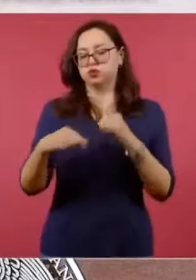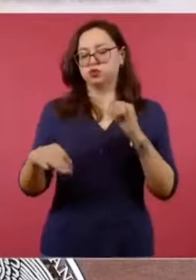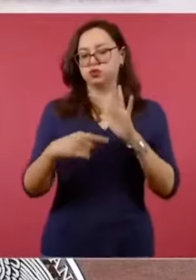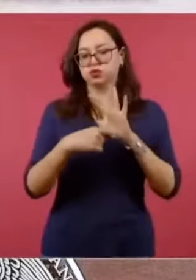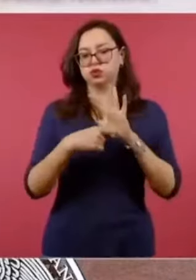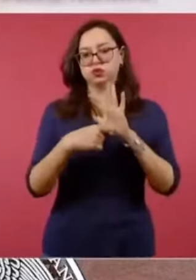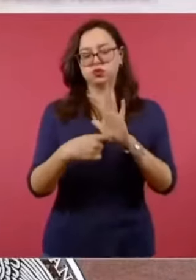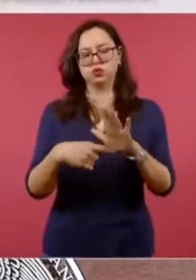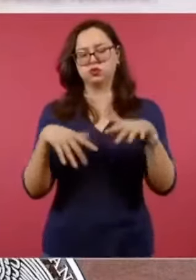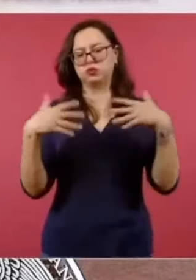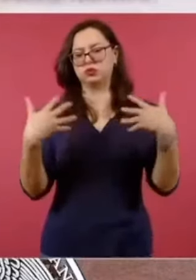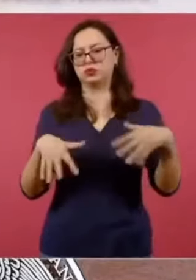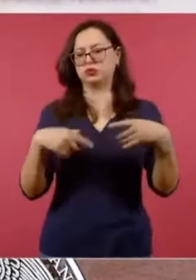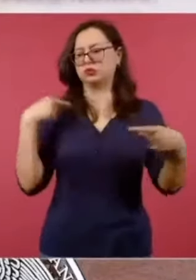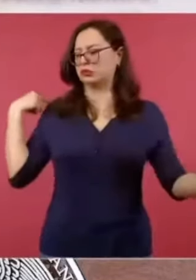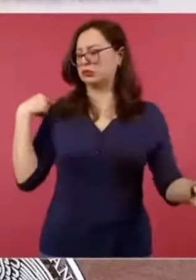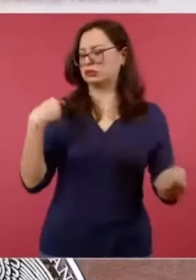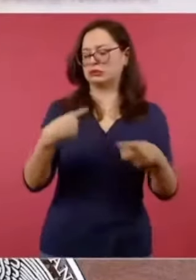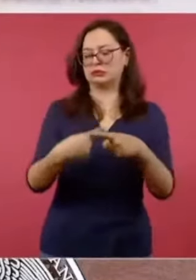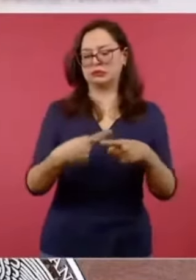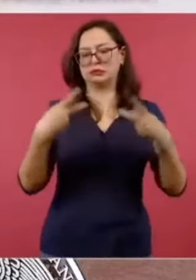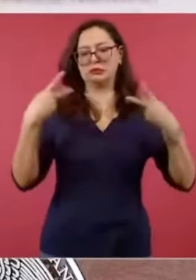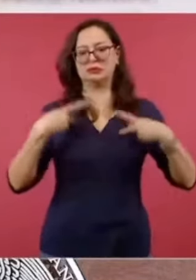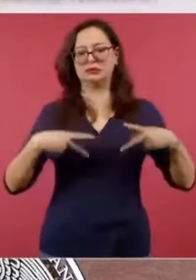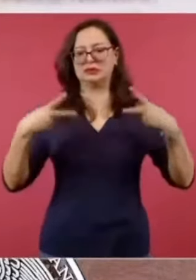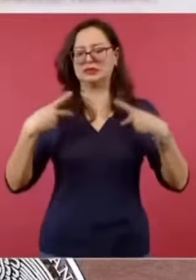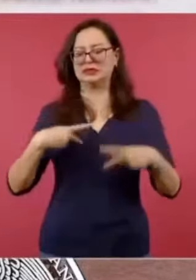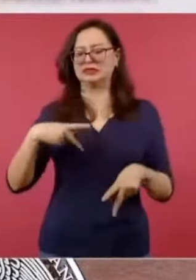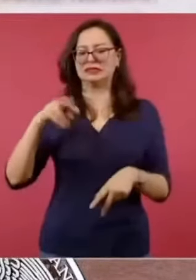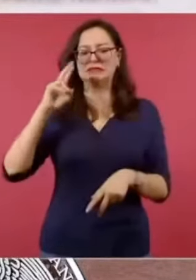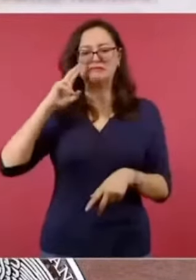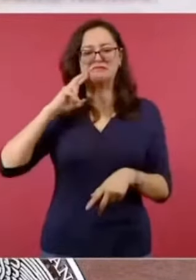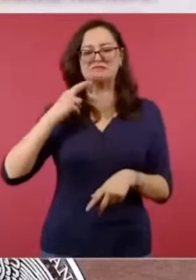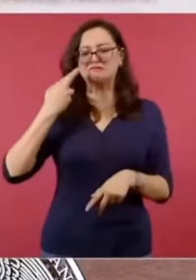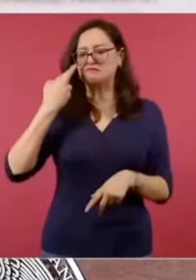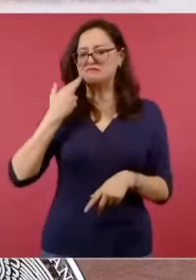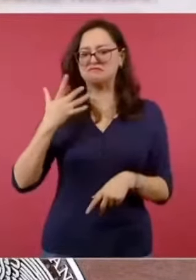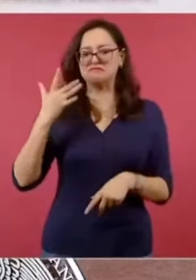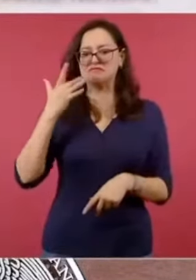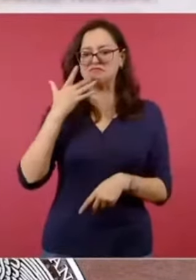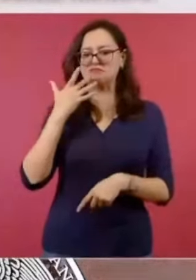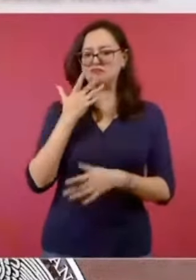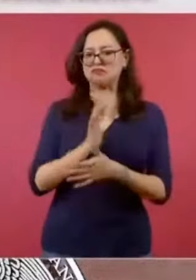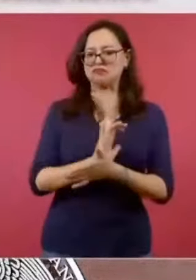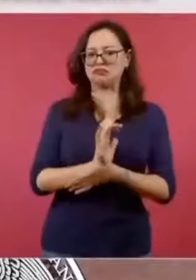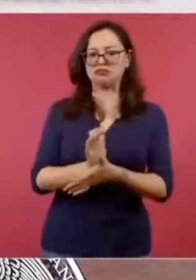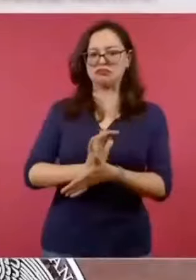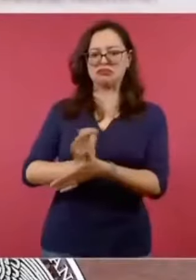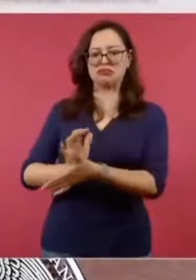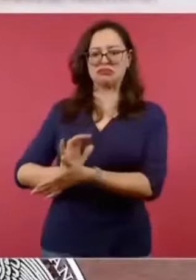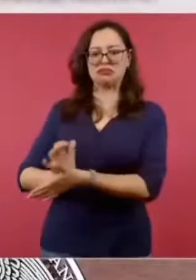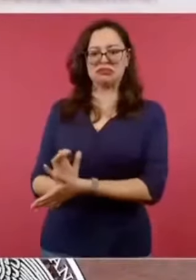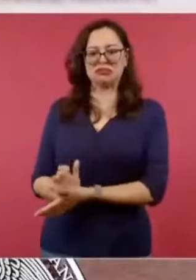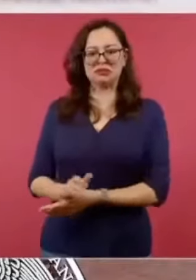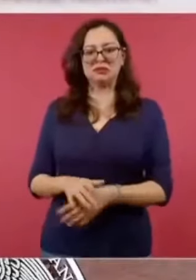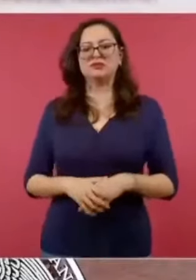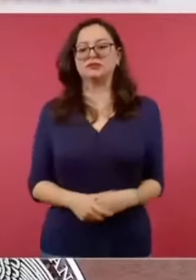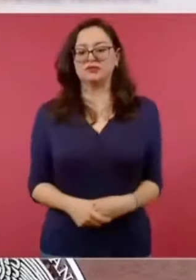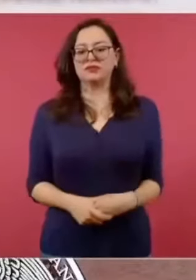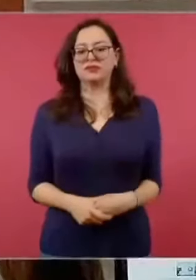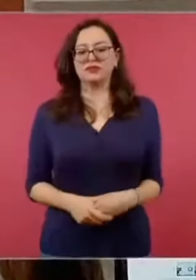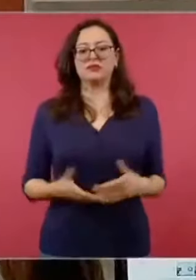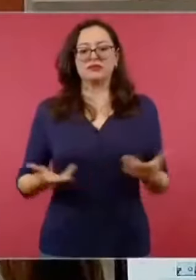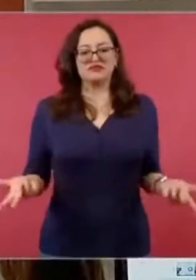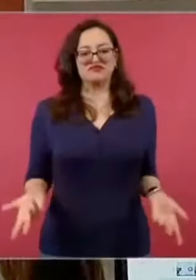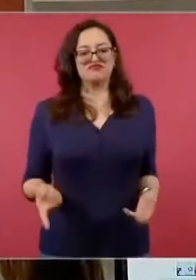glasismo que se desbordó en la elección. Durante el proceso electoral vimos cómo la oposición y sus voces mostraron su racismo